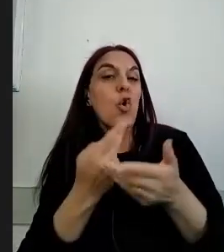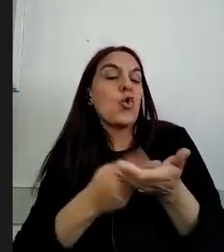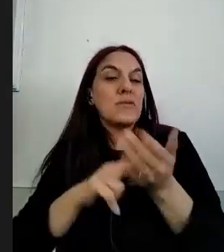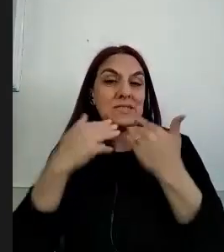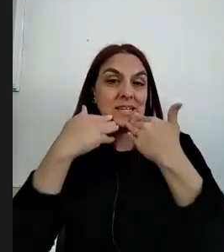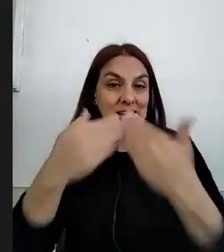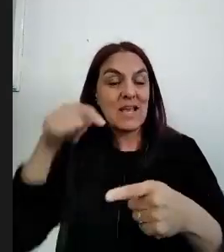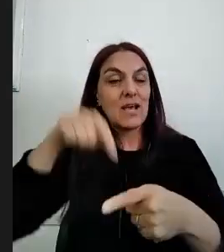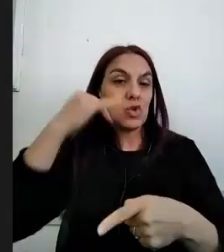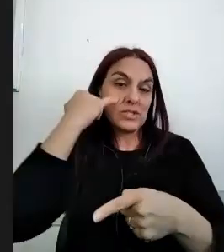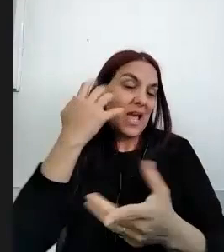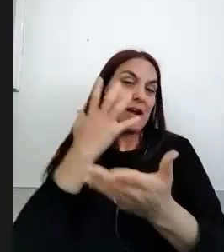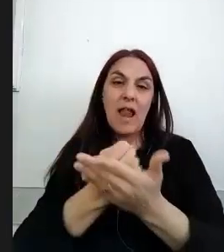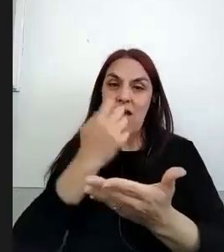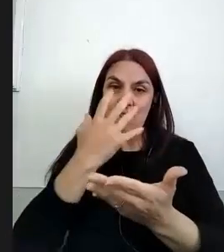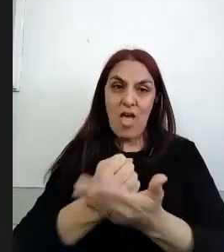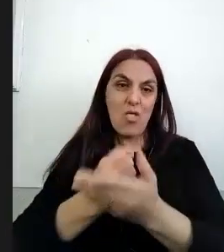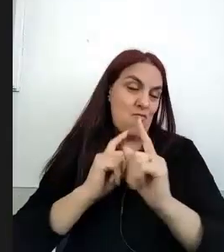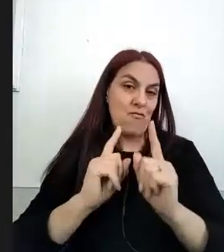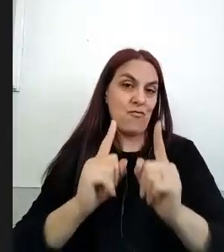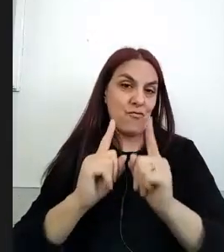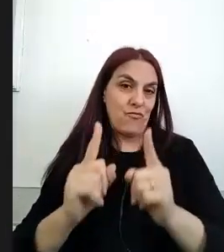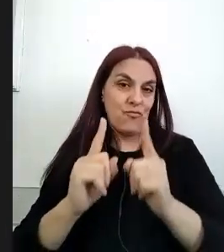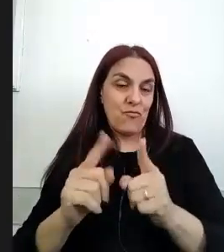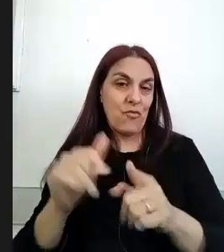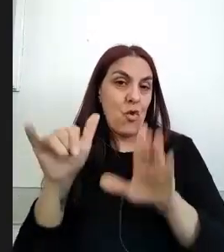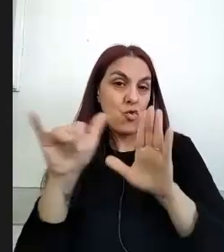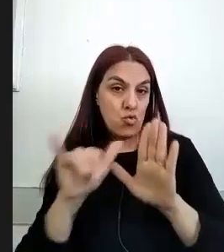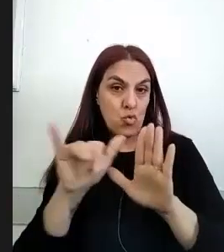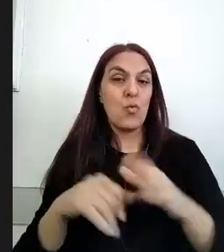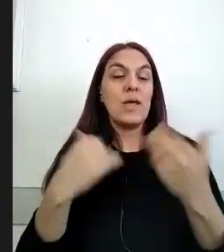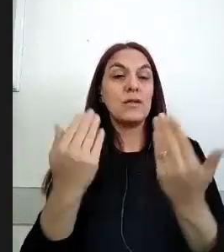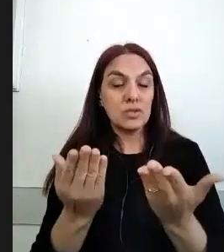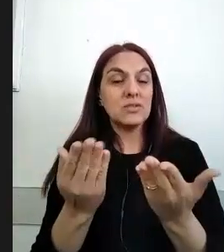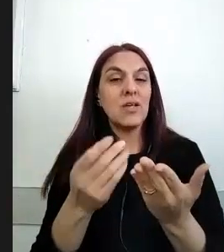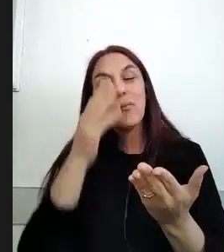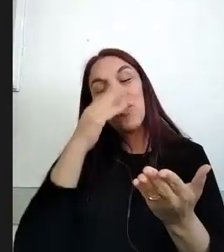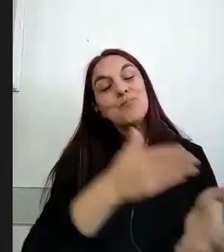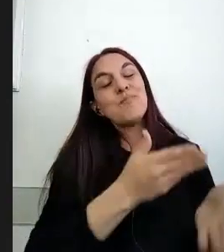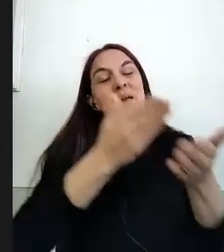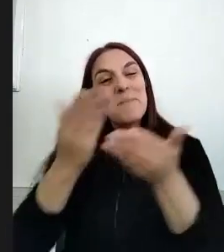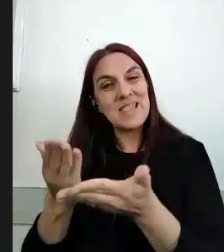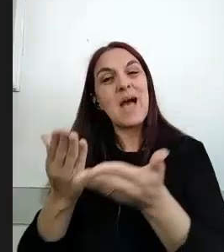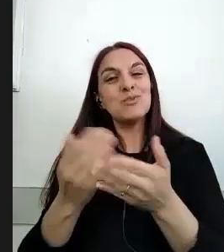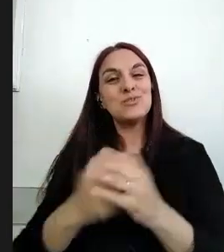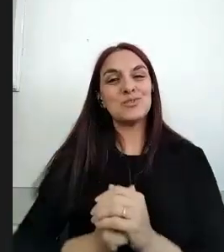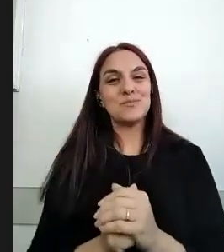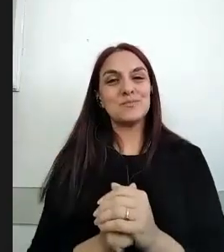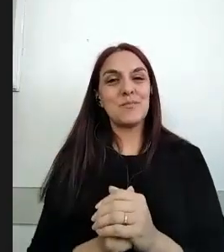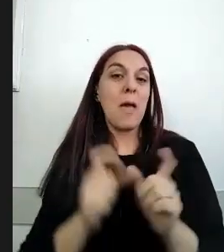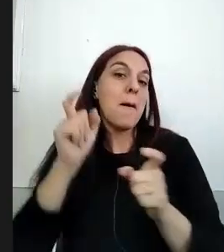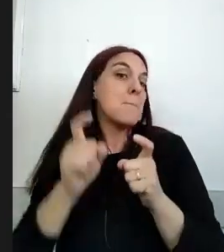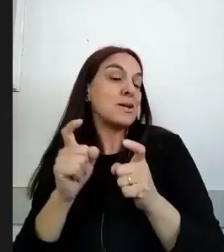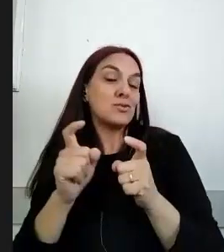va a quedar digamos la grabación va a quedar digamos allí en YouTube entonces los invitamos las invitamos a que quienes no pudieron